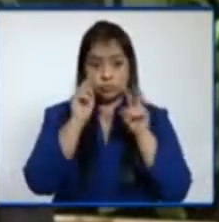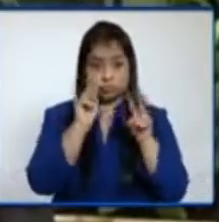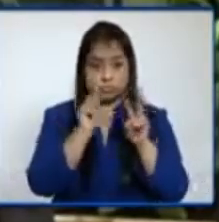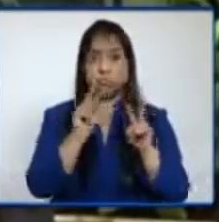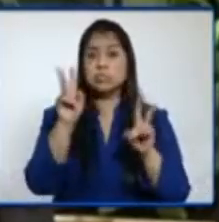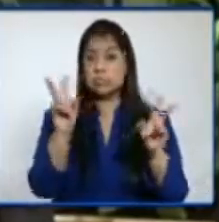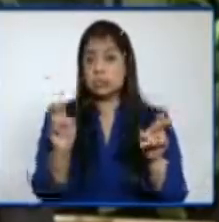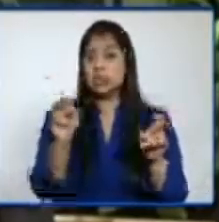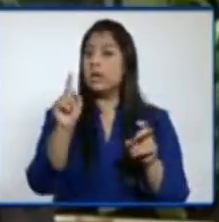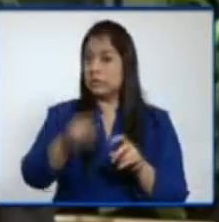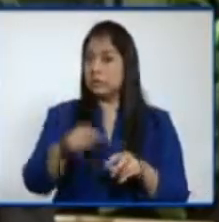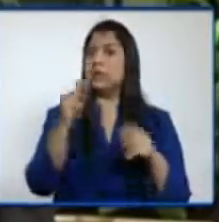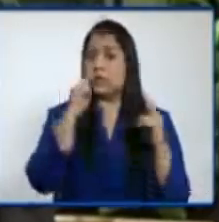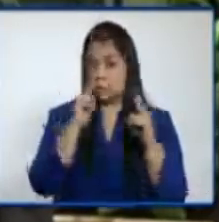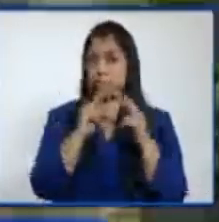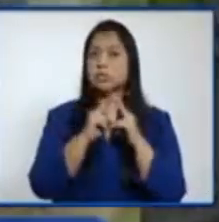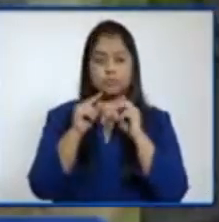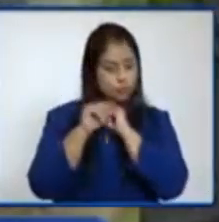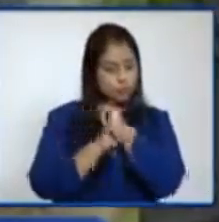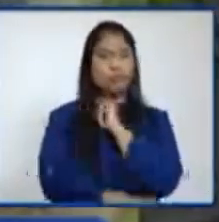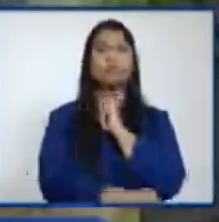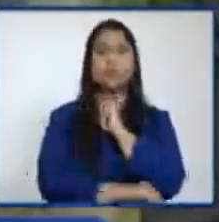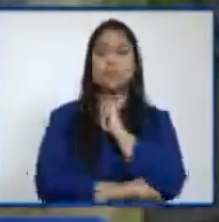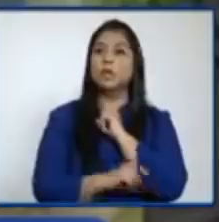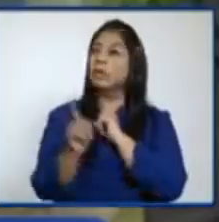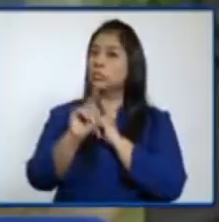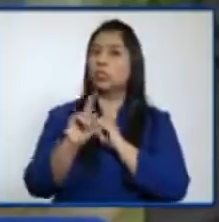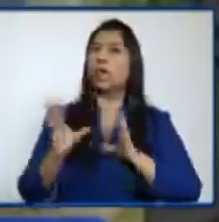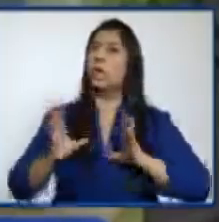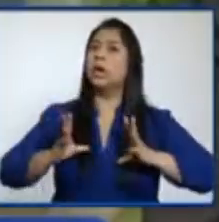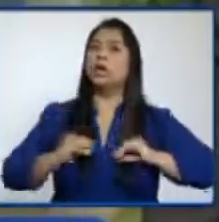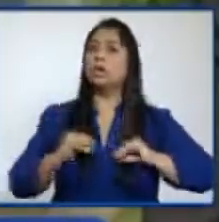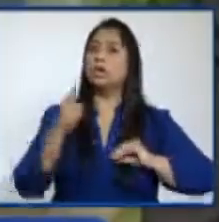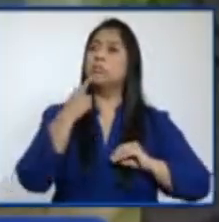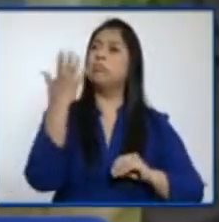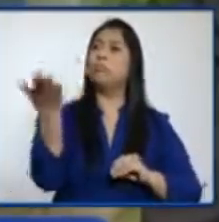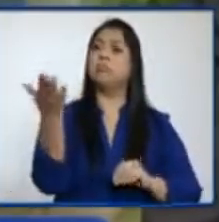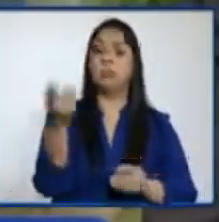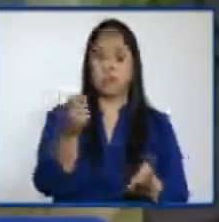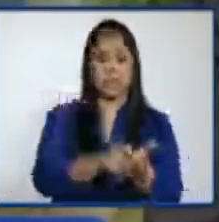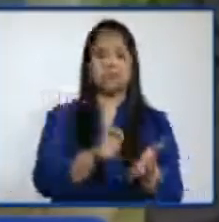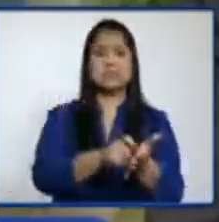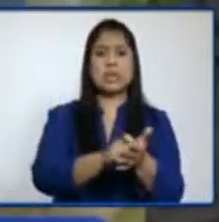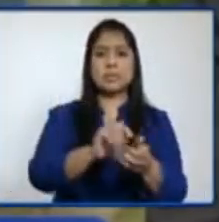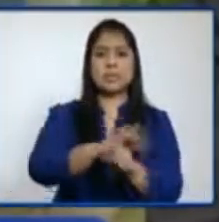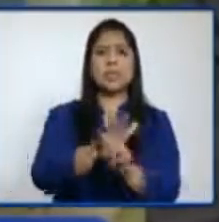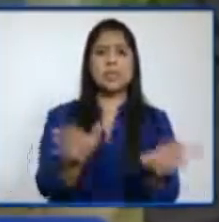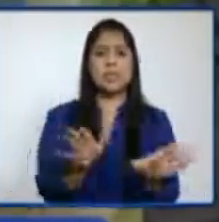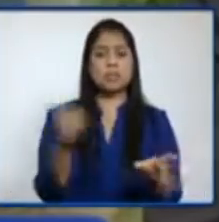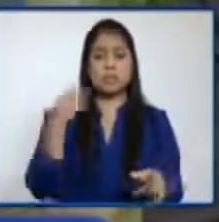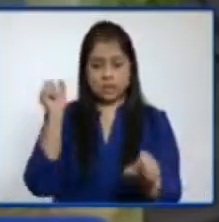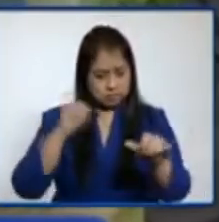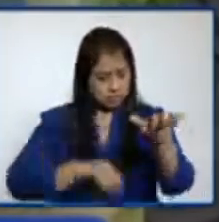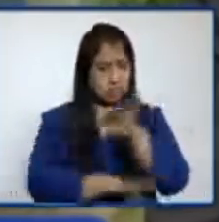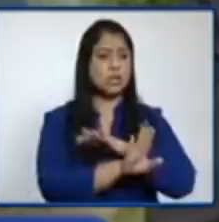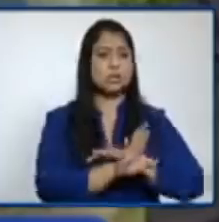tienen que conocerlo a profundidad y no permitir que le soliciten una prueba a sus hijos para poder,